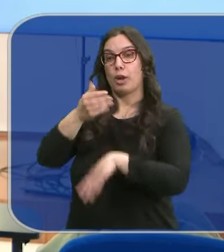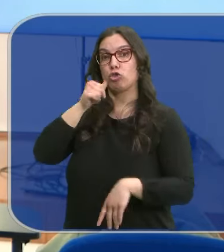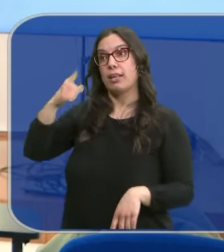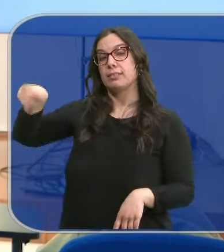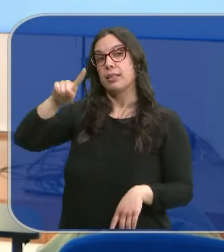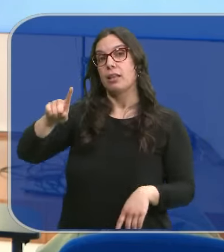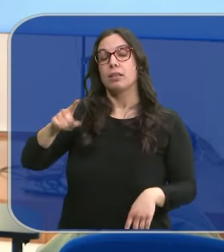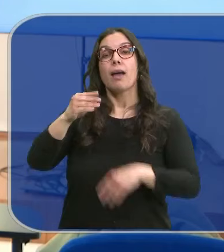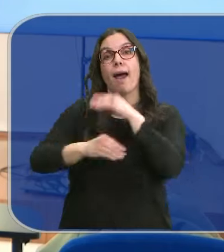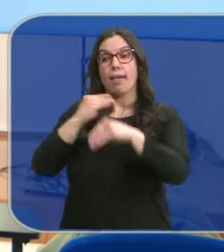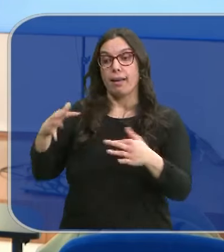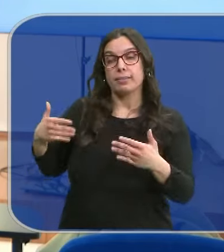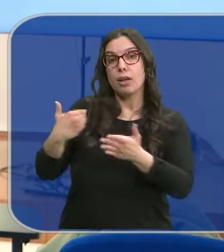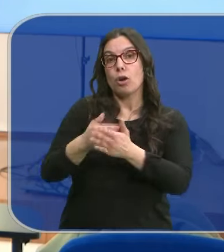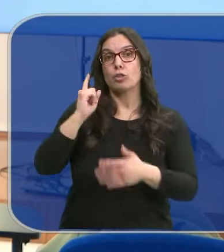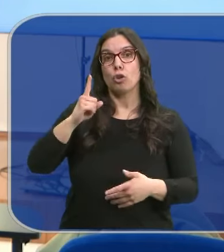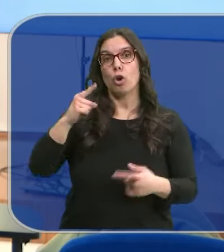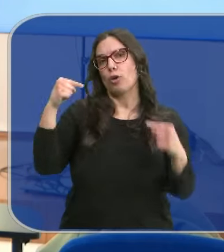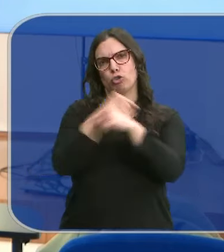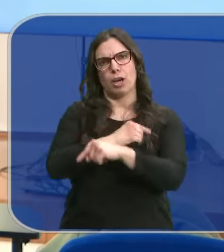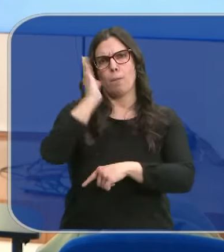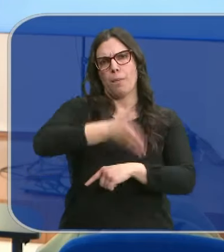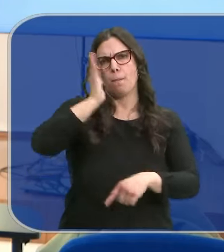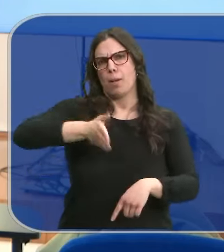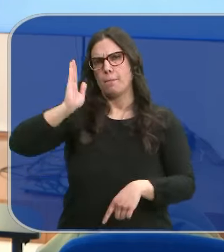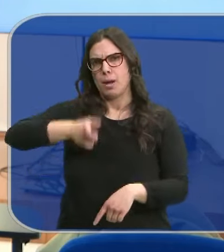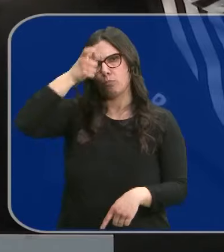Sánchez lo que están haciendo hasta ahora es todo lo contrario.